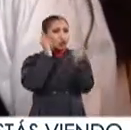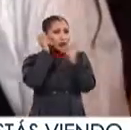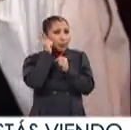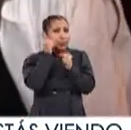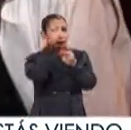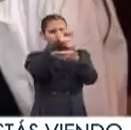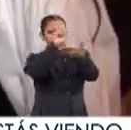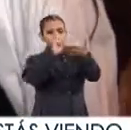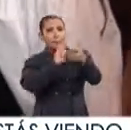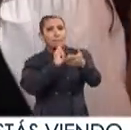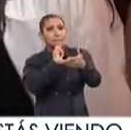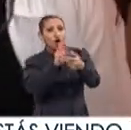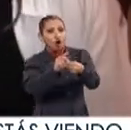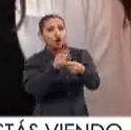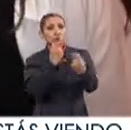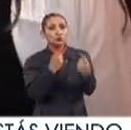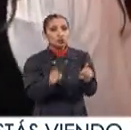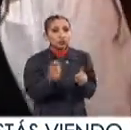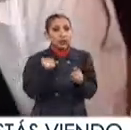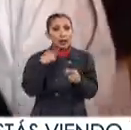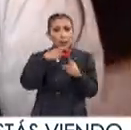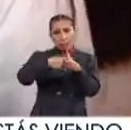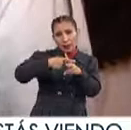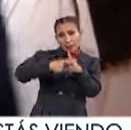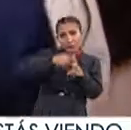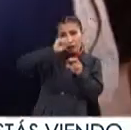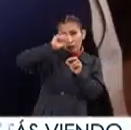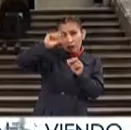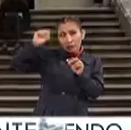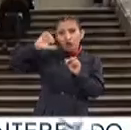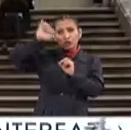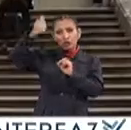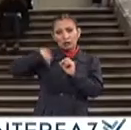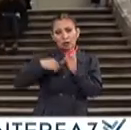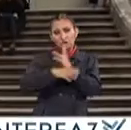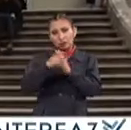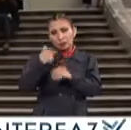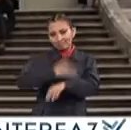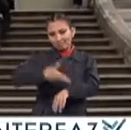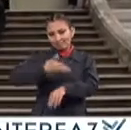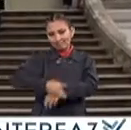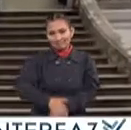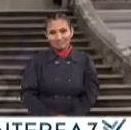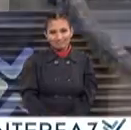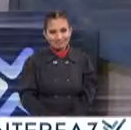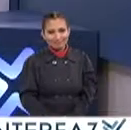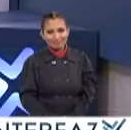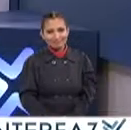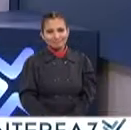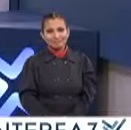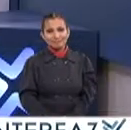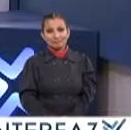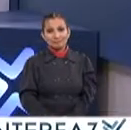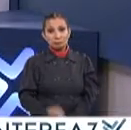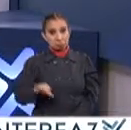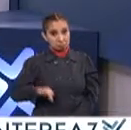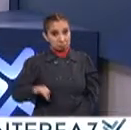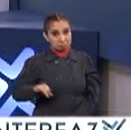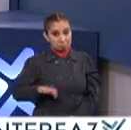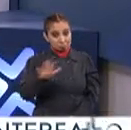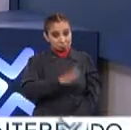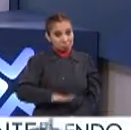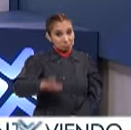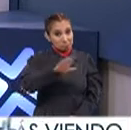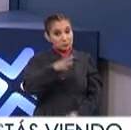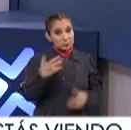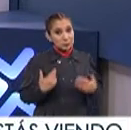Partituras para voz Una graficación matemática Y algunas otras piezas en proceso Pues interesante esta disciplina Ana